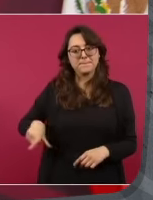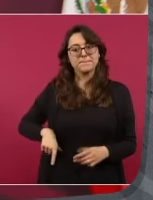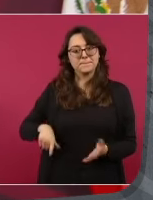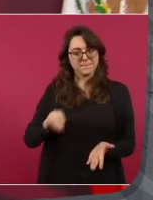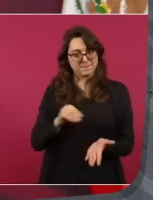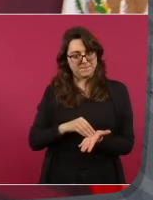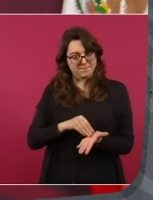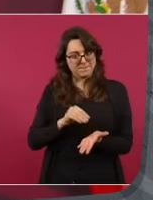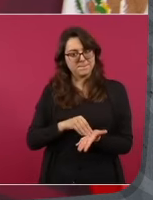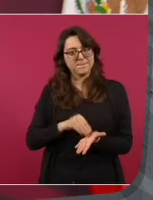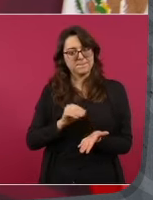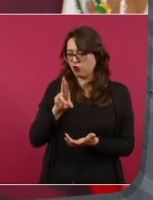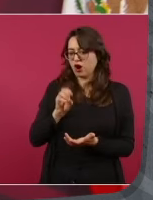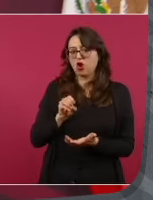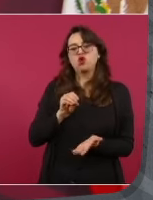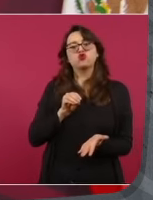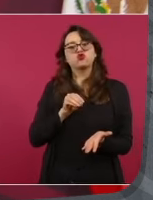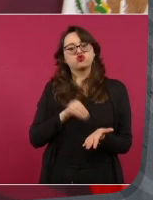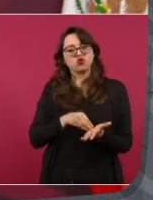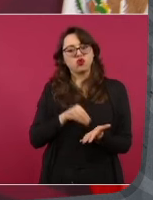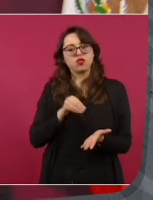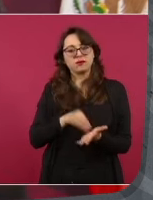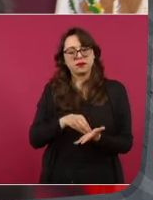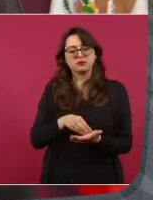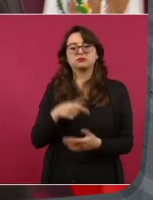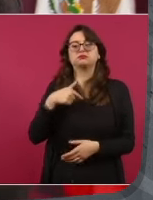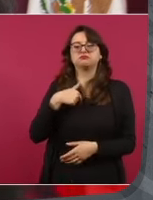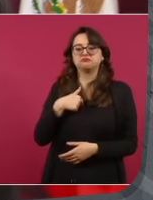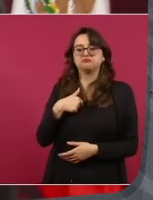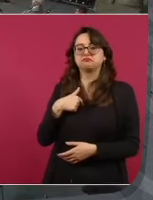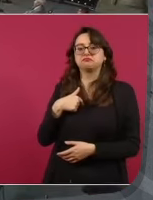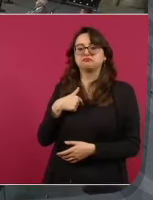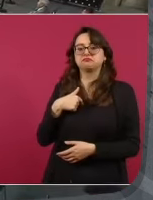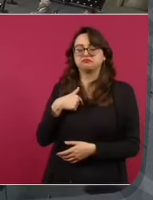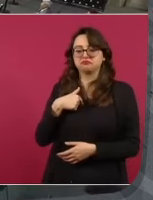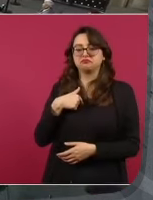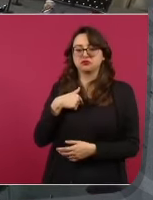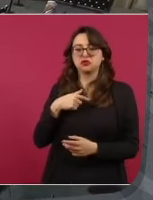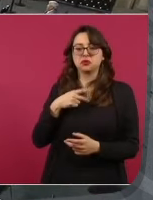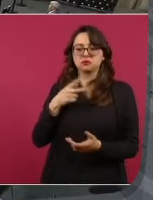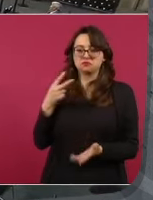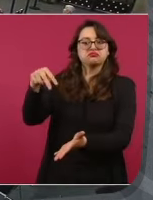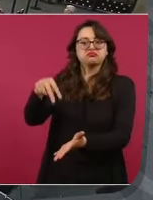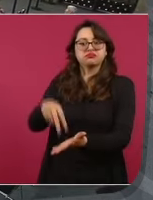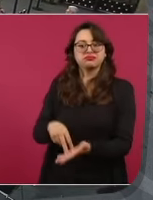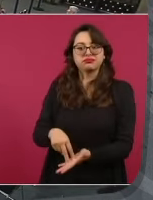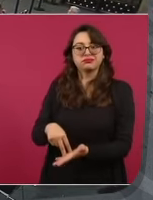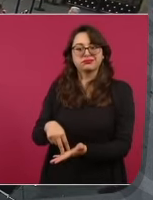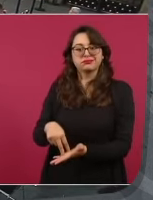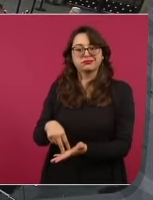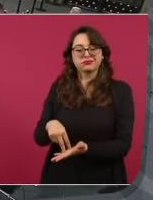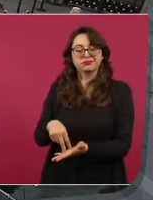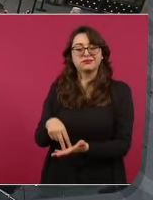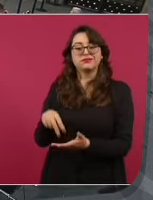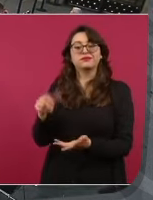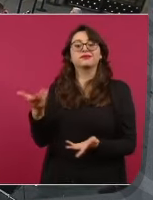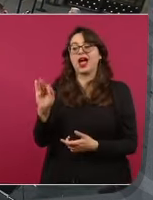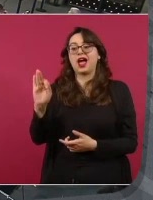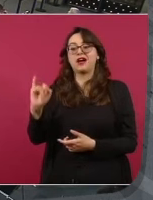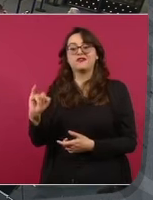fuero constitucional y llego y los de García Luna, del AFI,